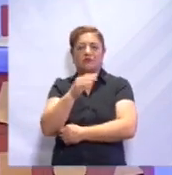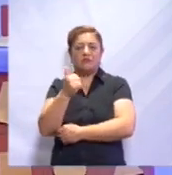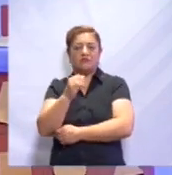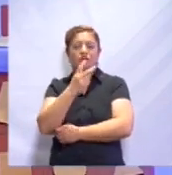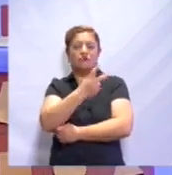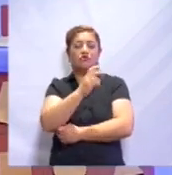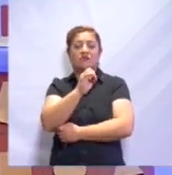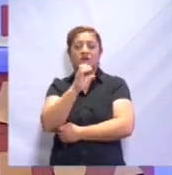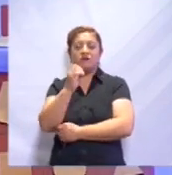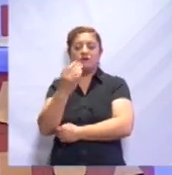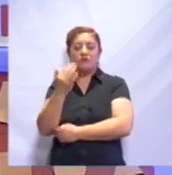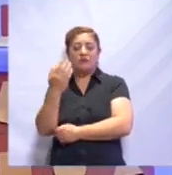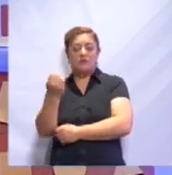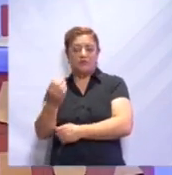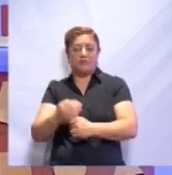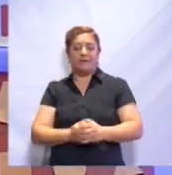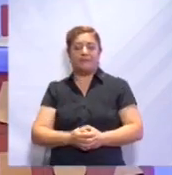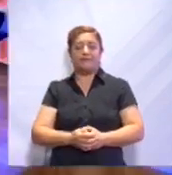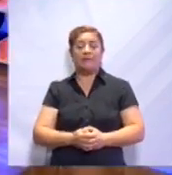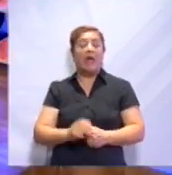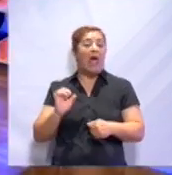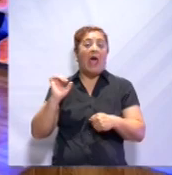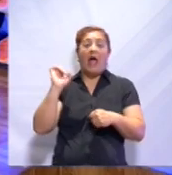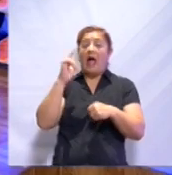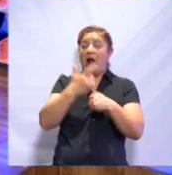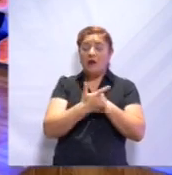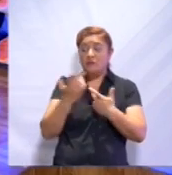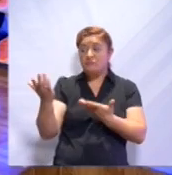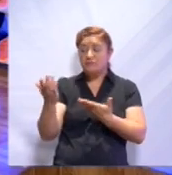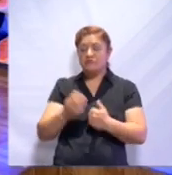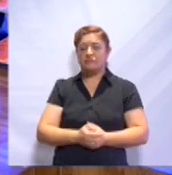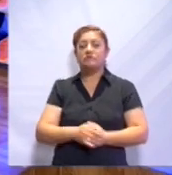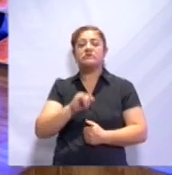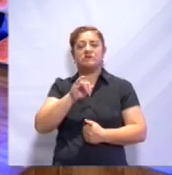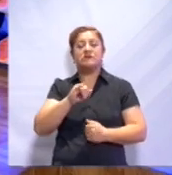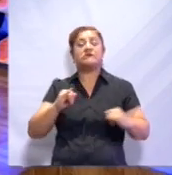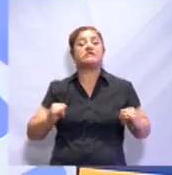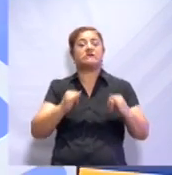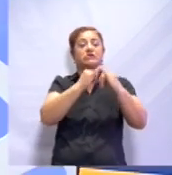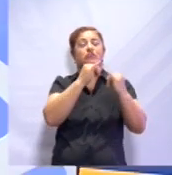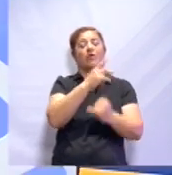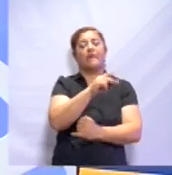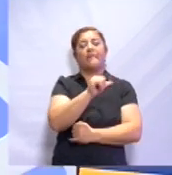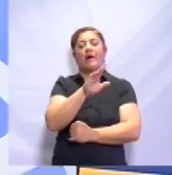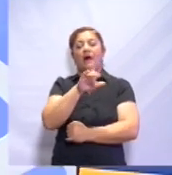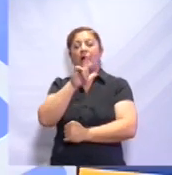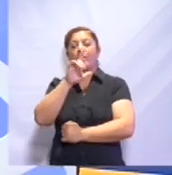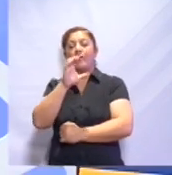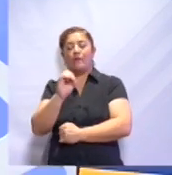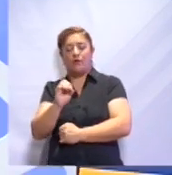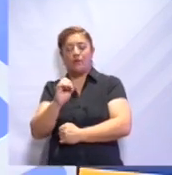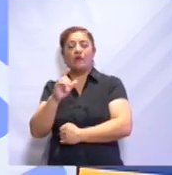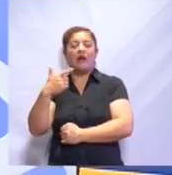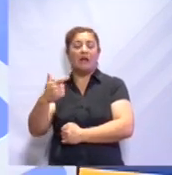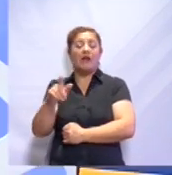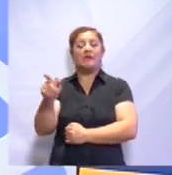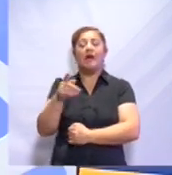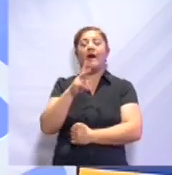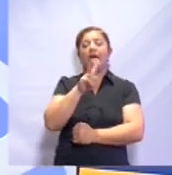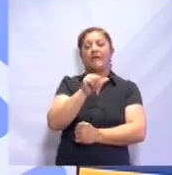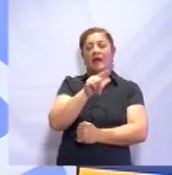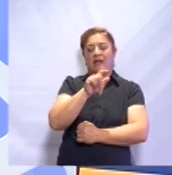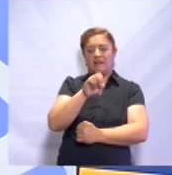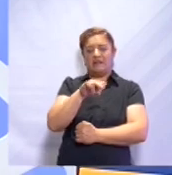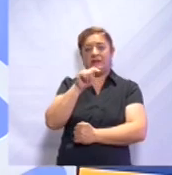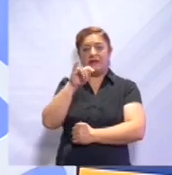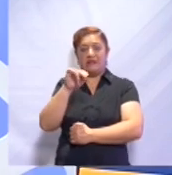-59. ¿Algo más, Viri? Claro, también saludos al Instituto Pablo Galeana de parte de Valentina y gracias a